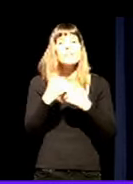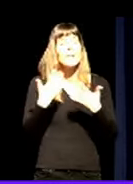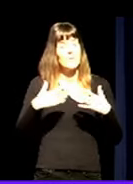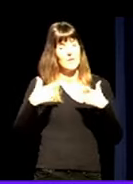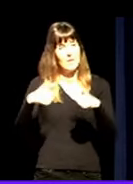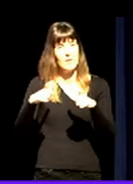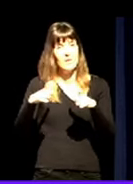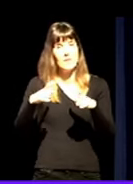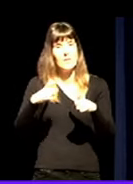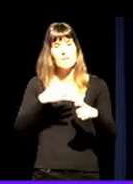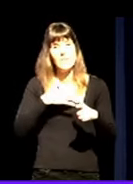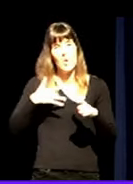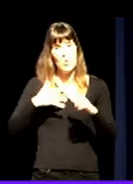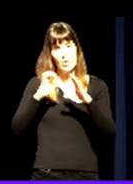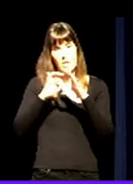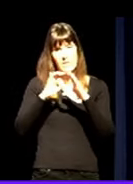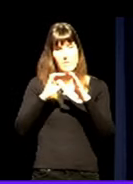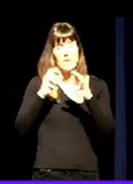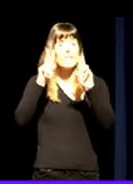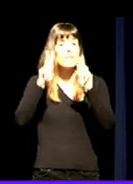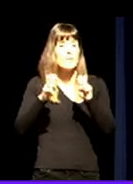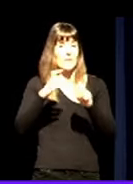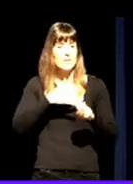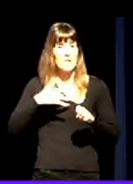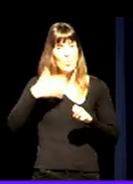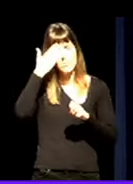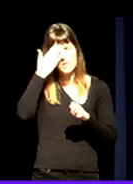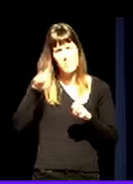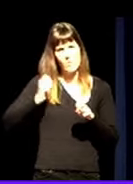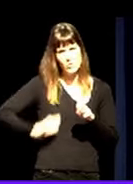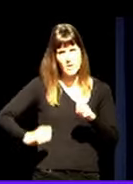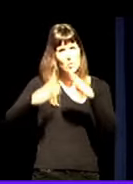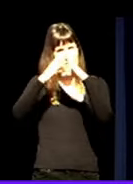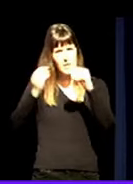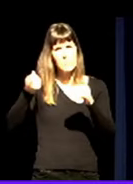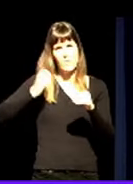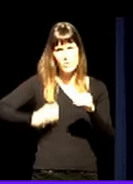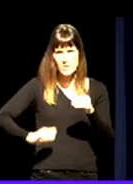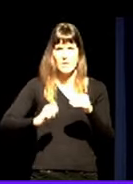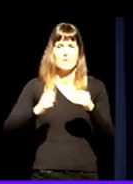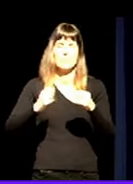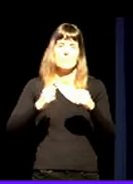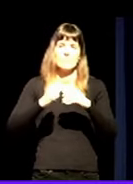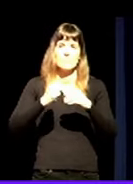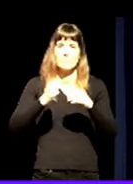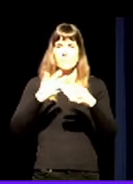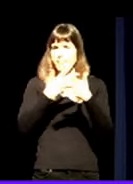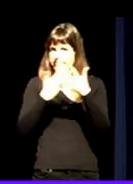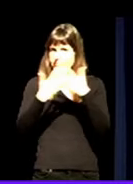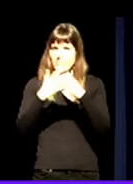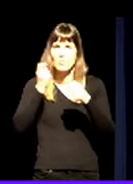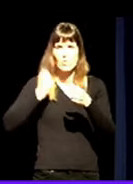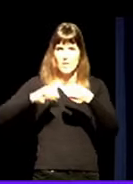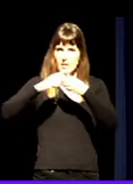osasur mentaleko profesionalekin, unibotzitateko profesionalekin, eta eskuntza